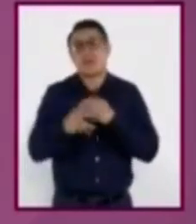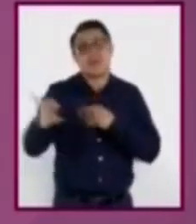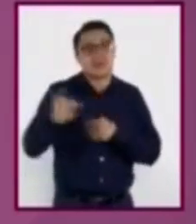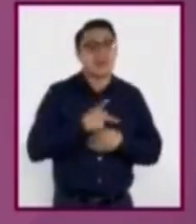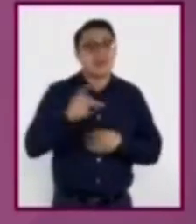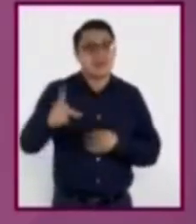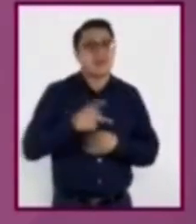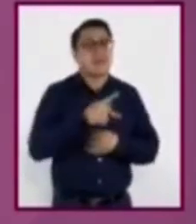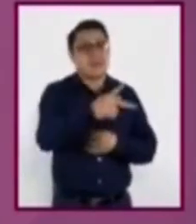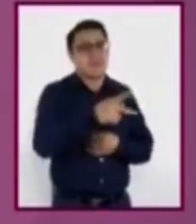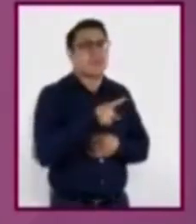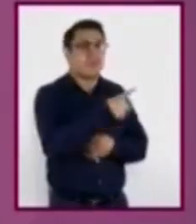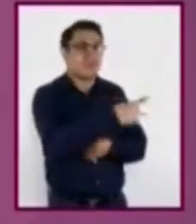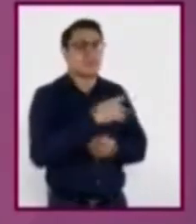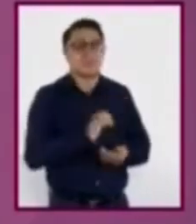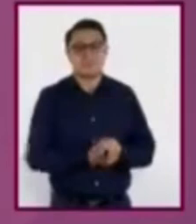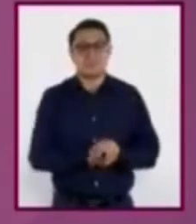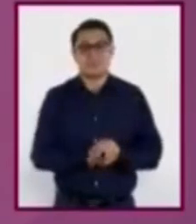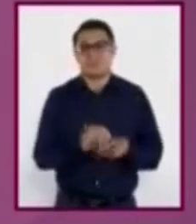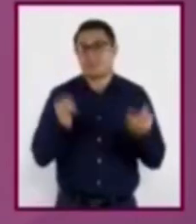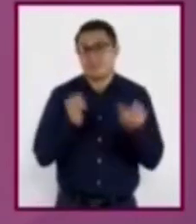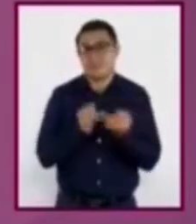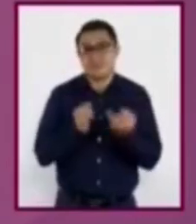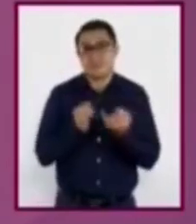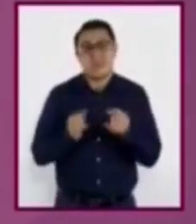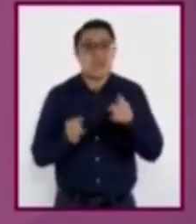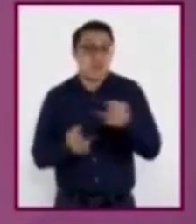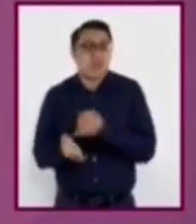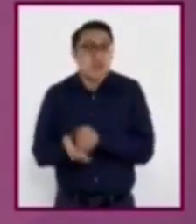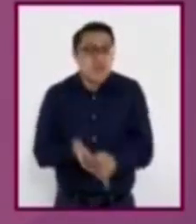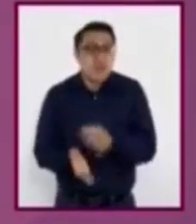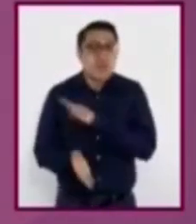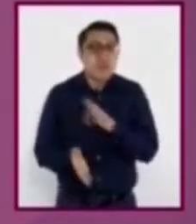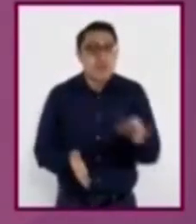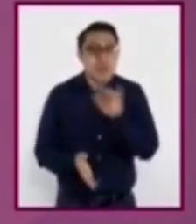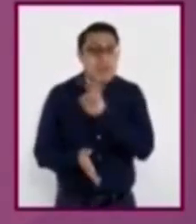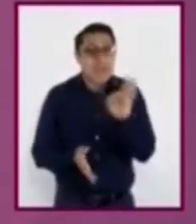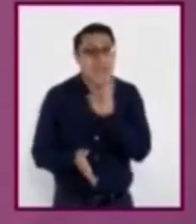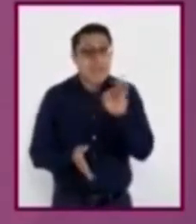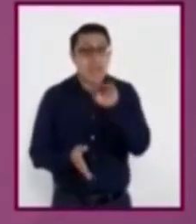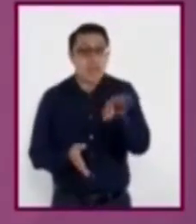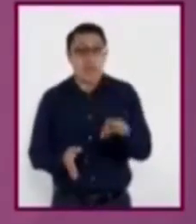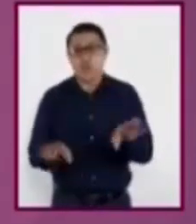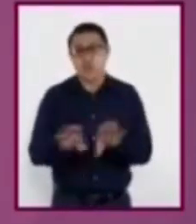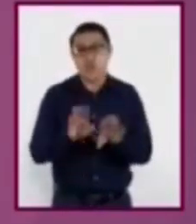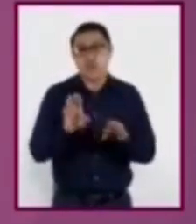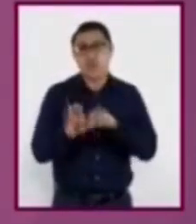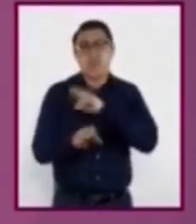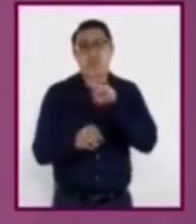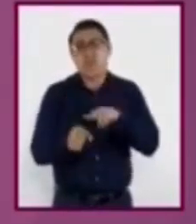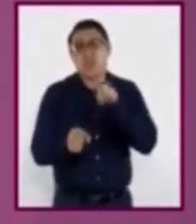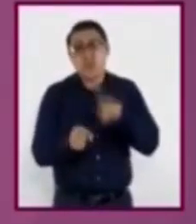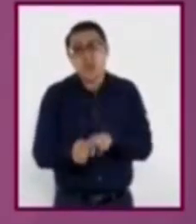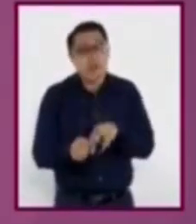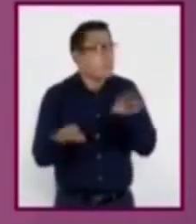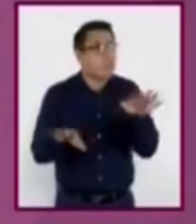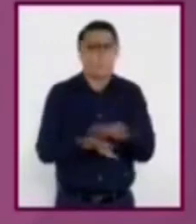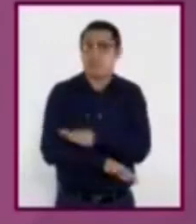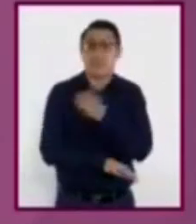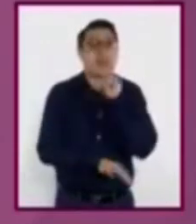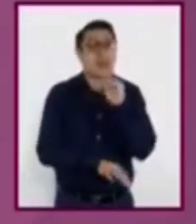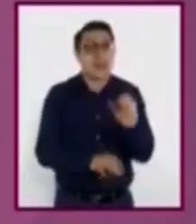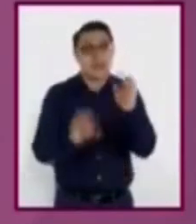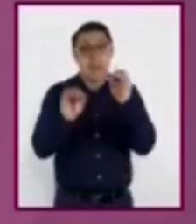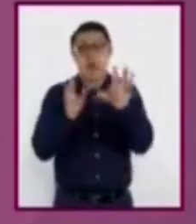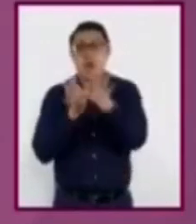personas. También pueden decidir si desean ser auténticos sin cambiar o copiar a alguien.